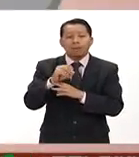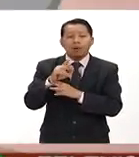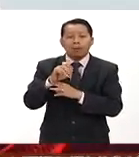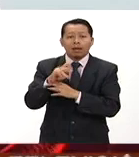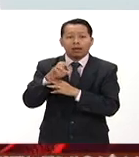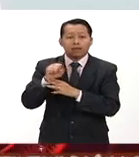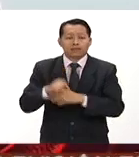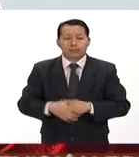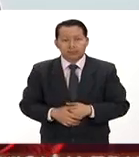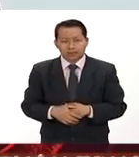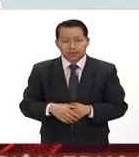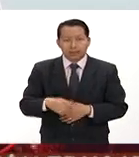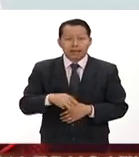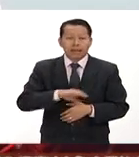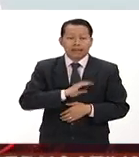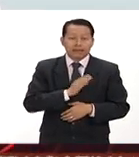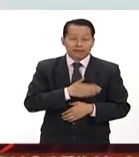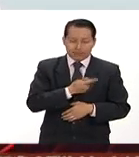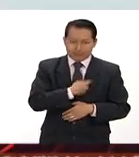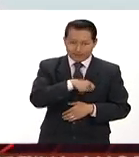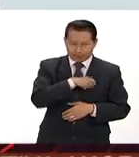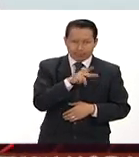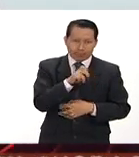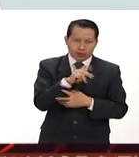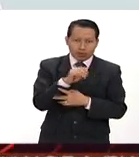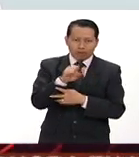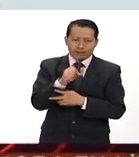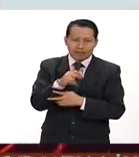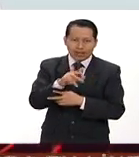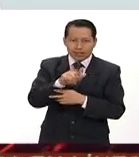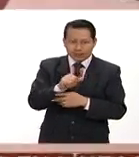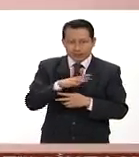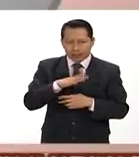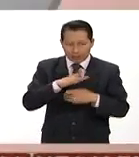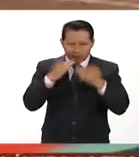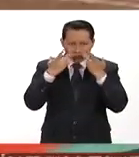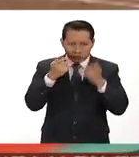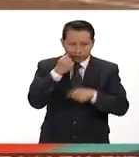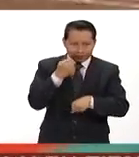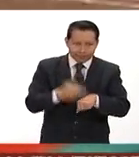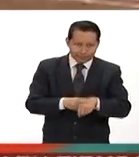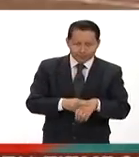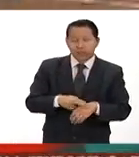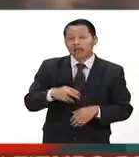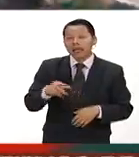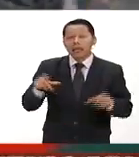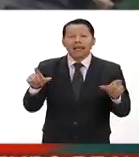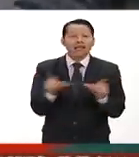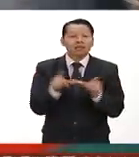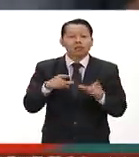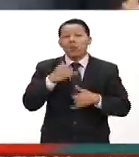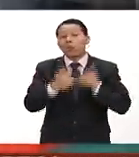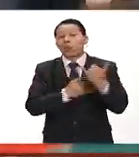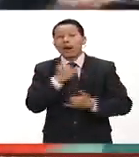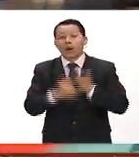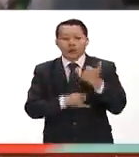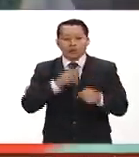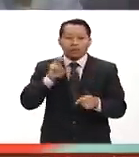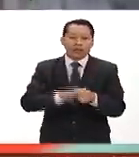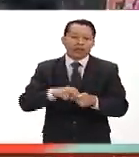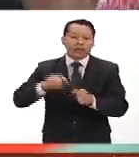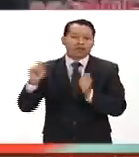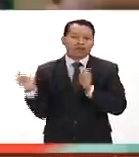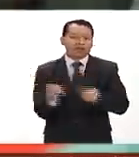En España Pedro Sánchez renuncia a la dirección del PSOE Listos los juegos de Comodín en las grandes